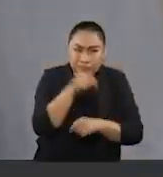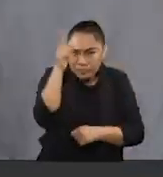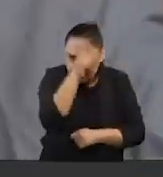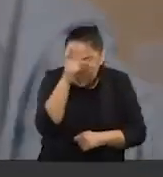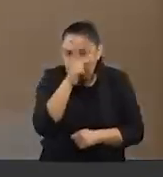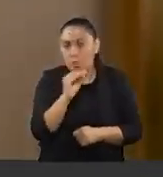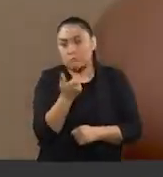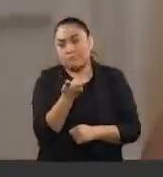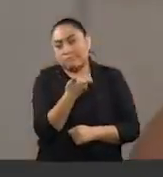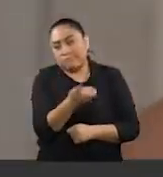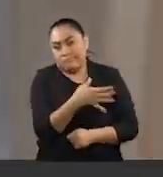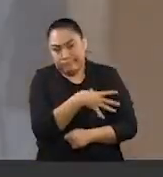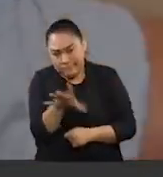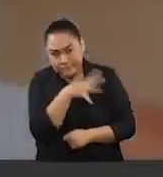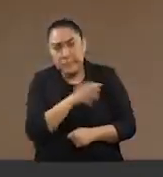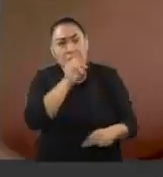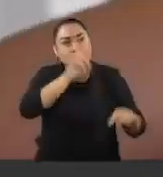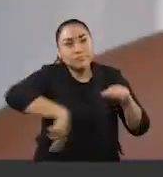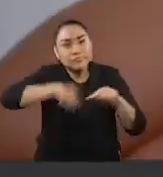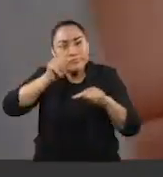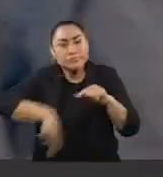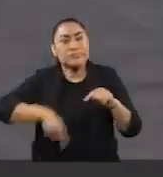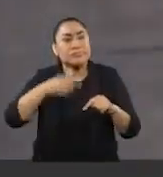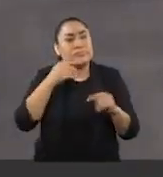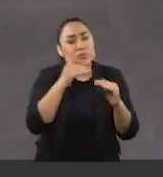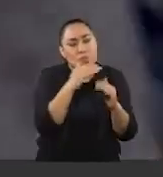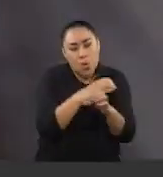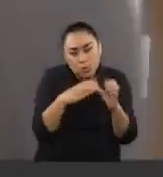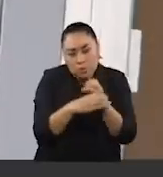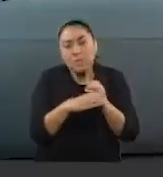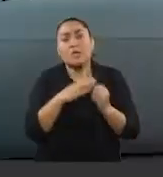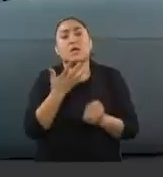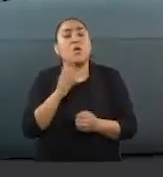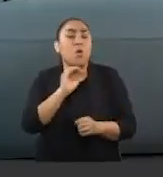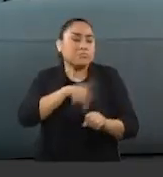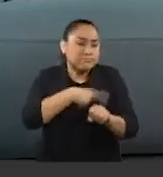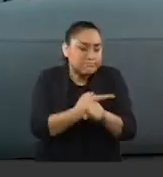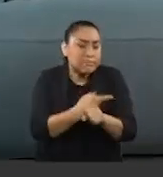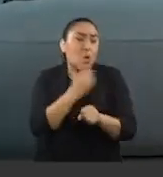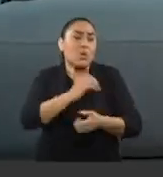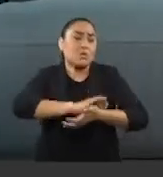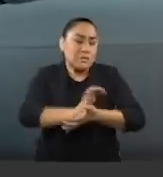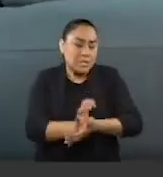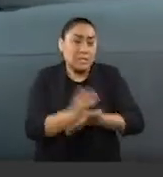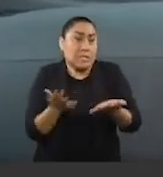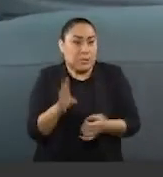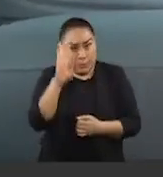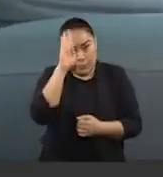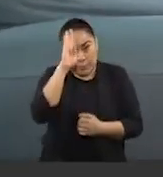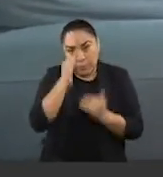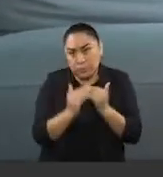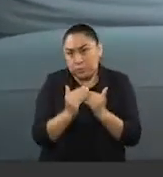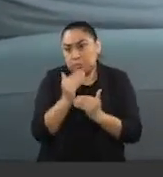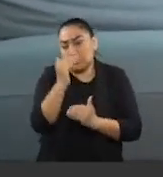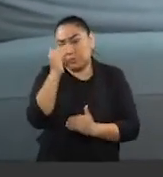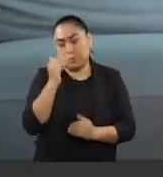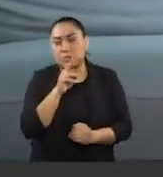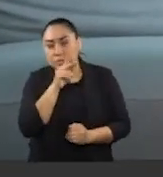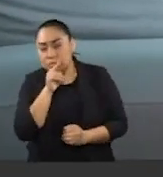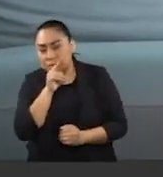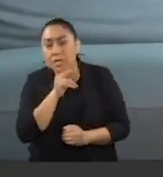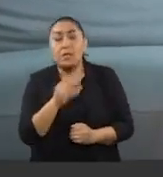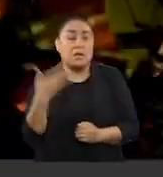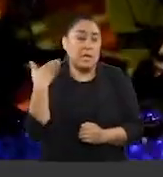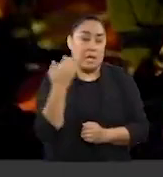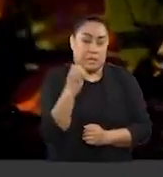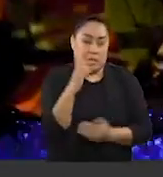económica, patrimonial, física, sexual o de discriminación. Las cifras son alarmantes. Tan solo de enero a septiembre del